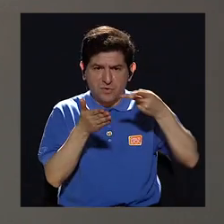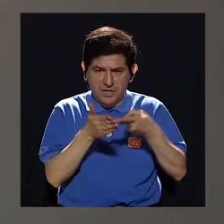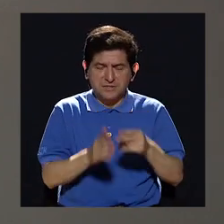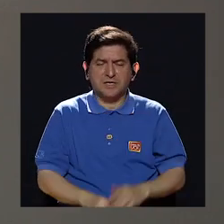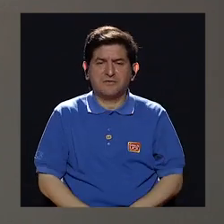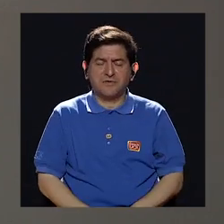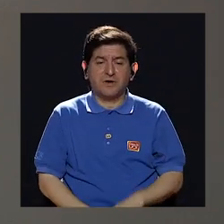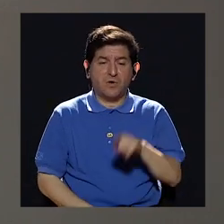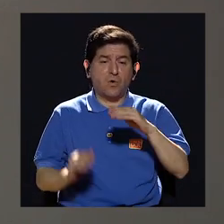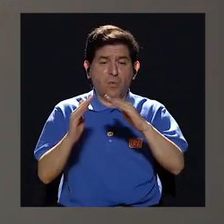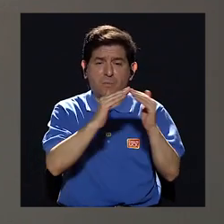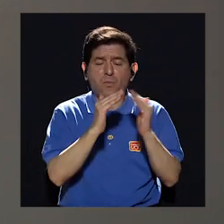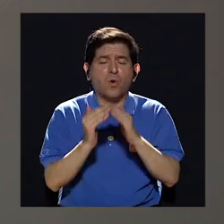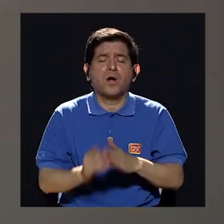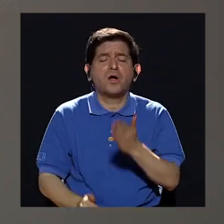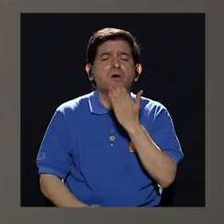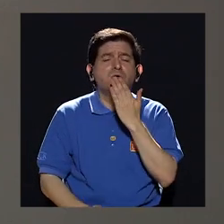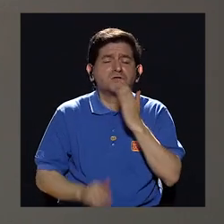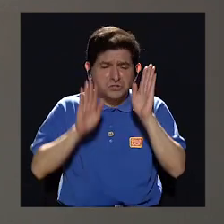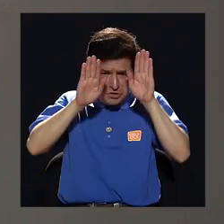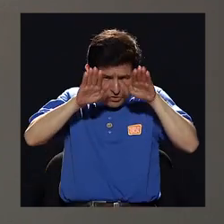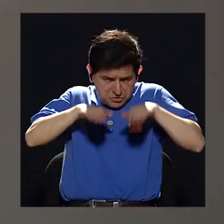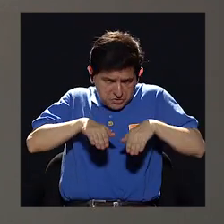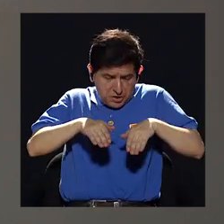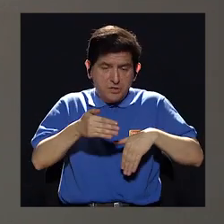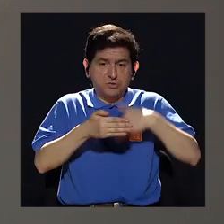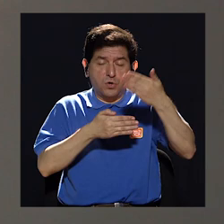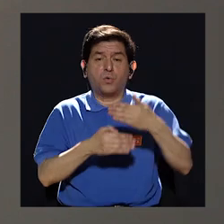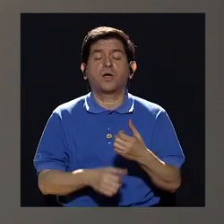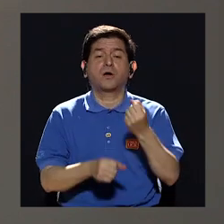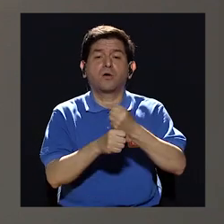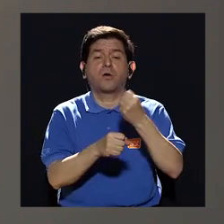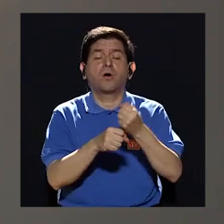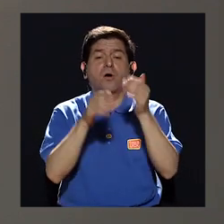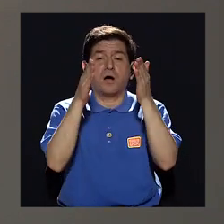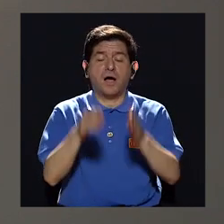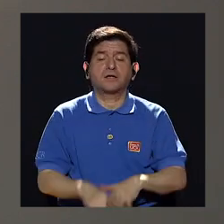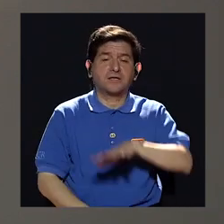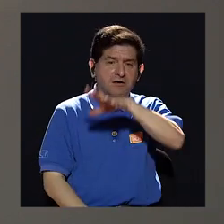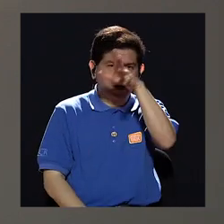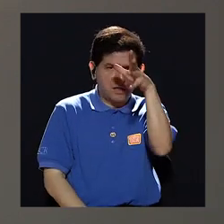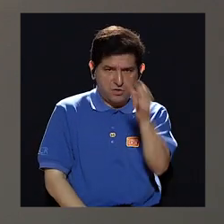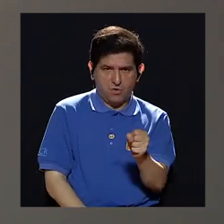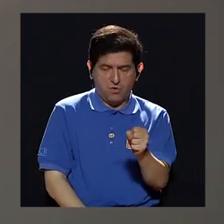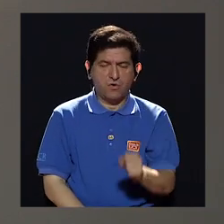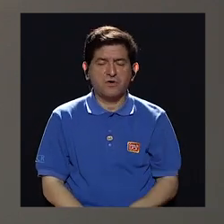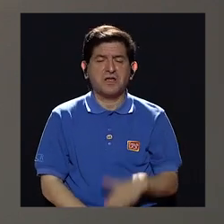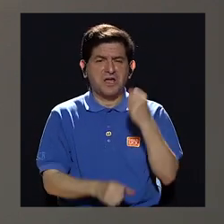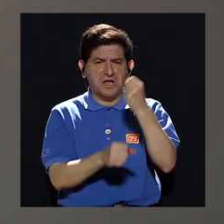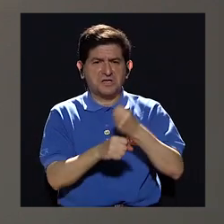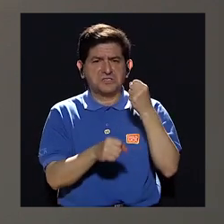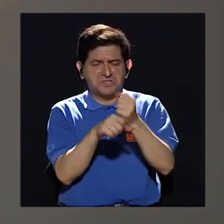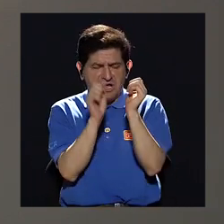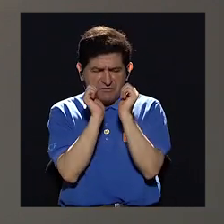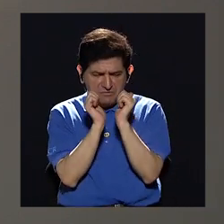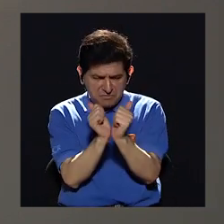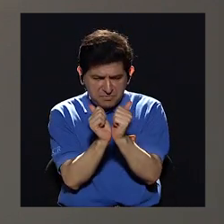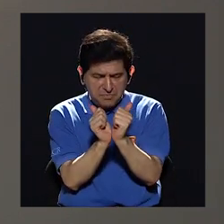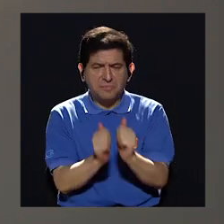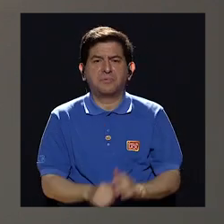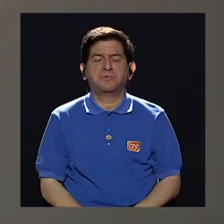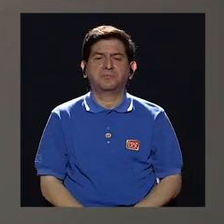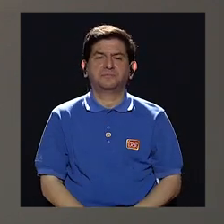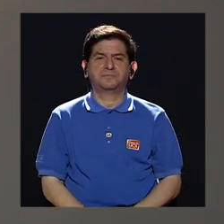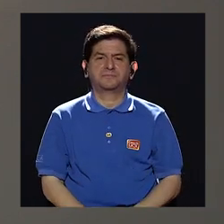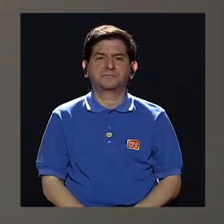a las masas indígenas y más tarde a la mano de obra africana al trabajo servil y al